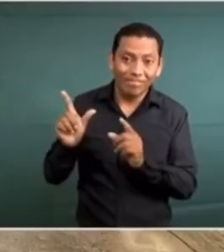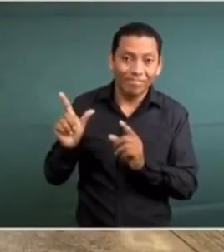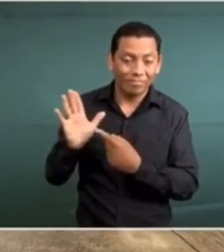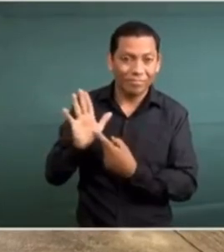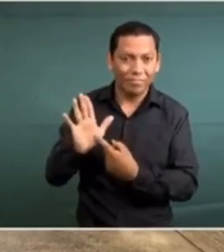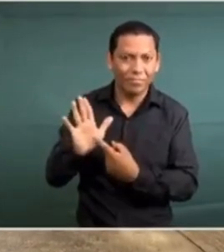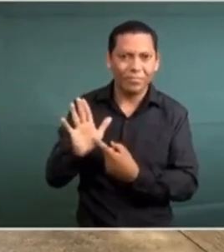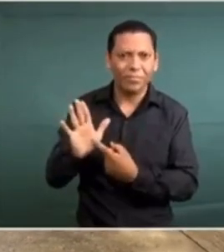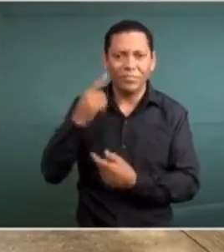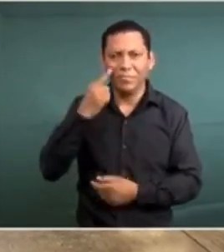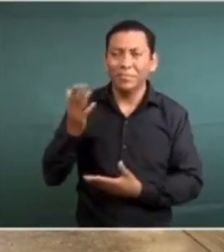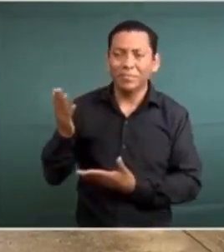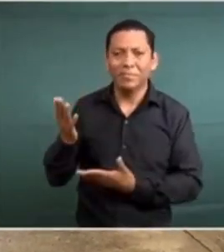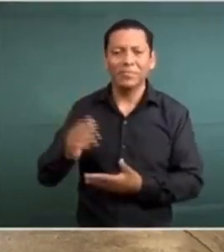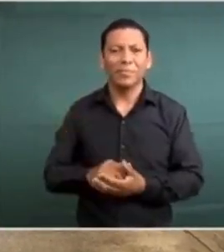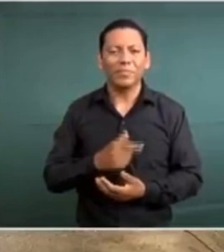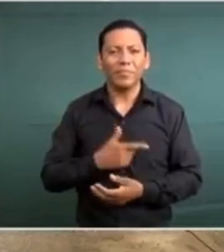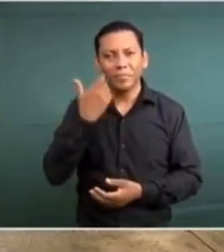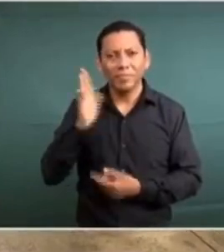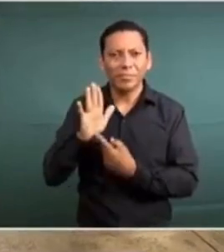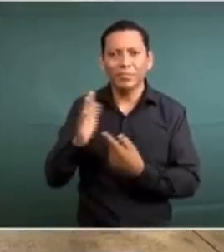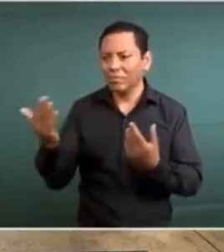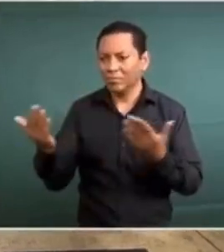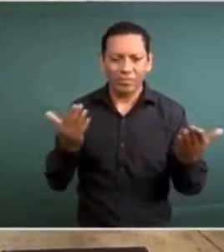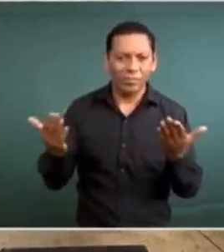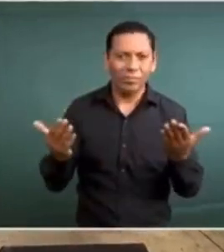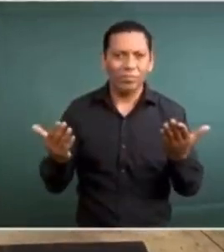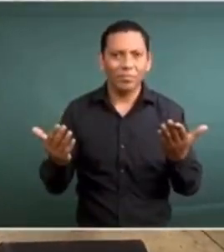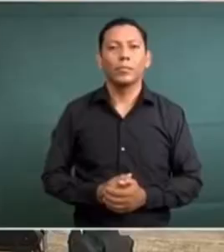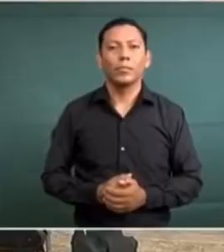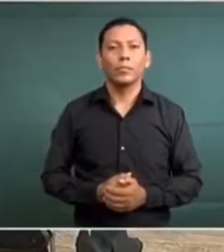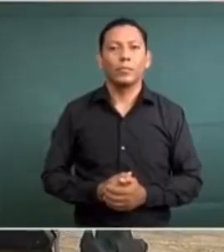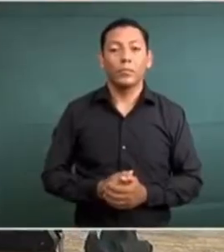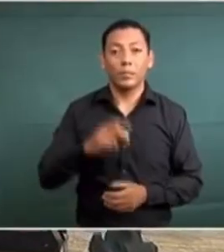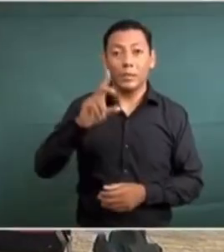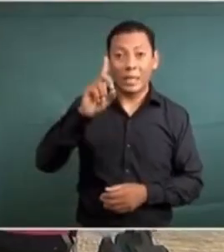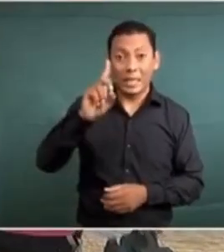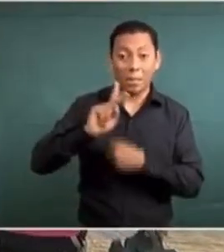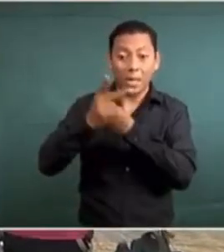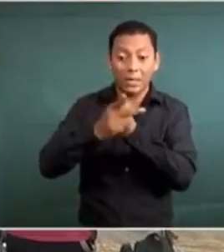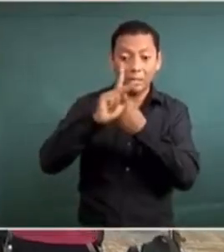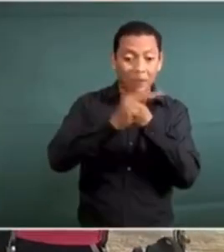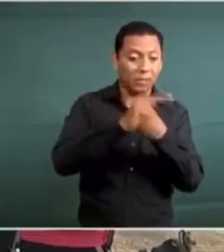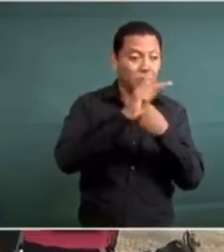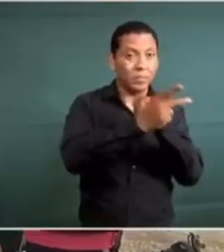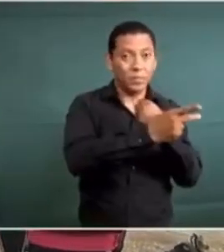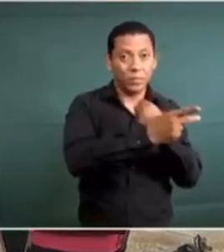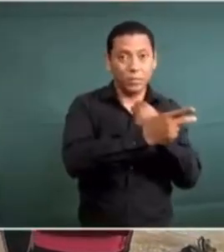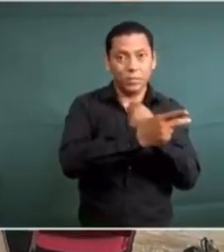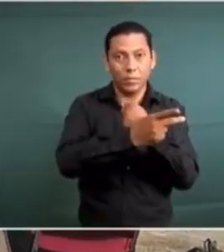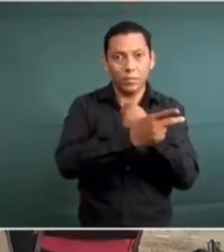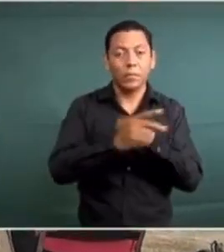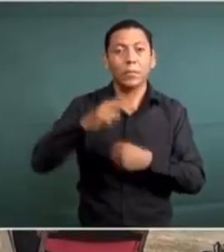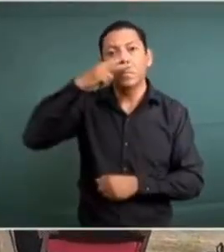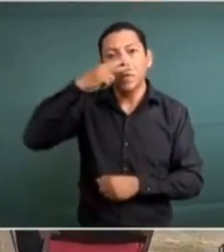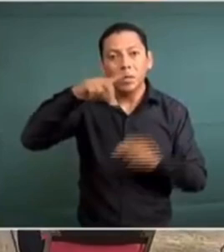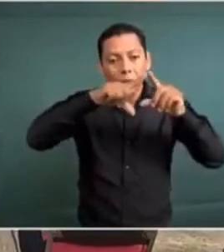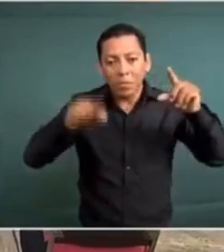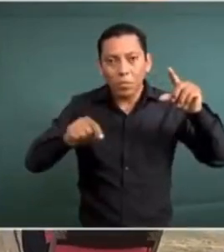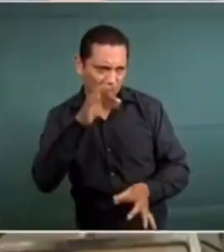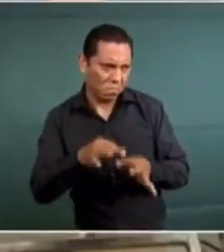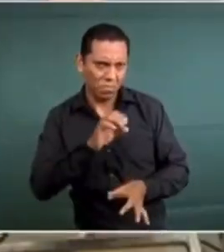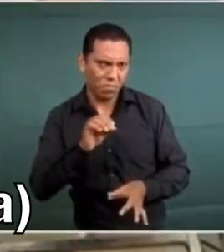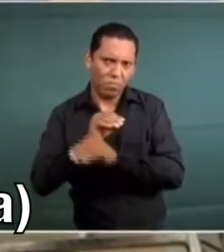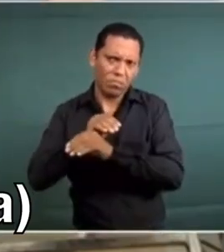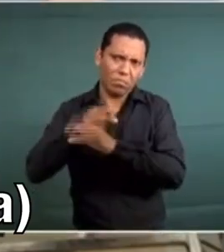la lámina donde se compara a México con otros países. De 30 países, México está en el lugar de